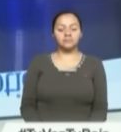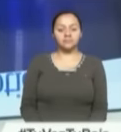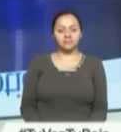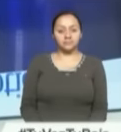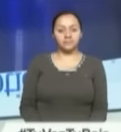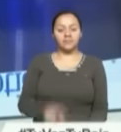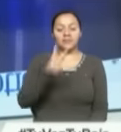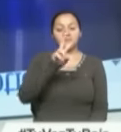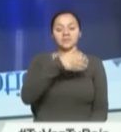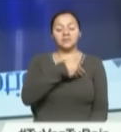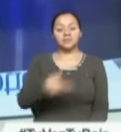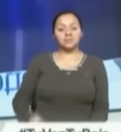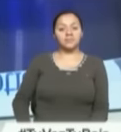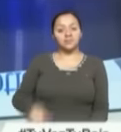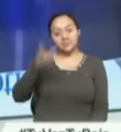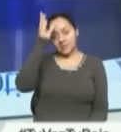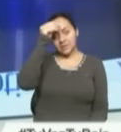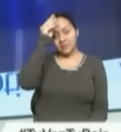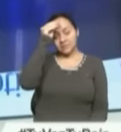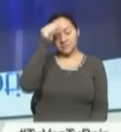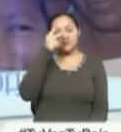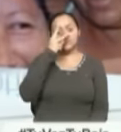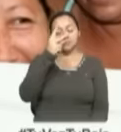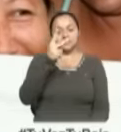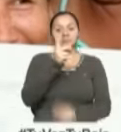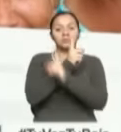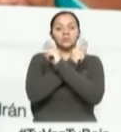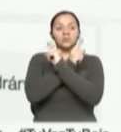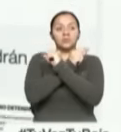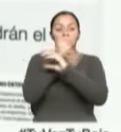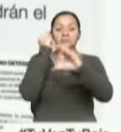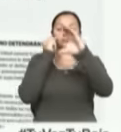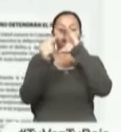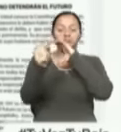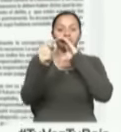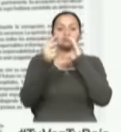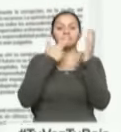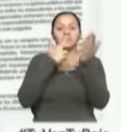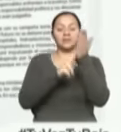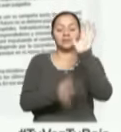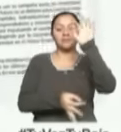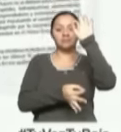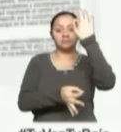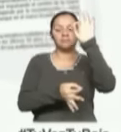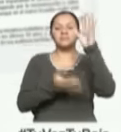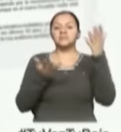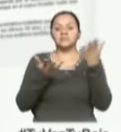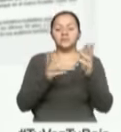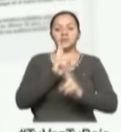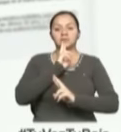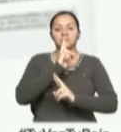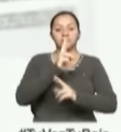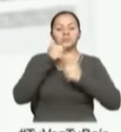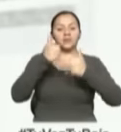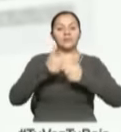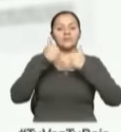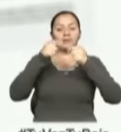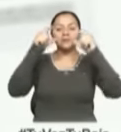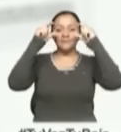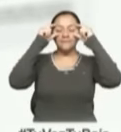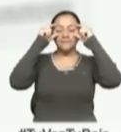El vicepresidente de la República, Jorge Iglesias de Espinel, a través de su cuenta de Twitter, emitió un comunicado en el que le responde al candidato